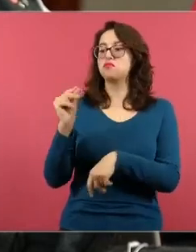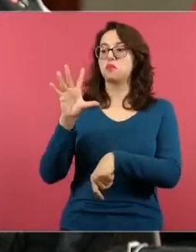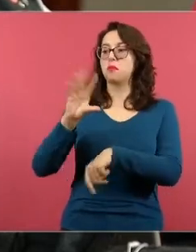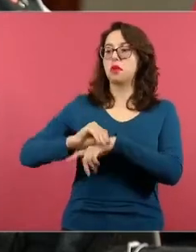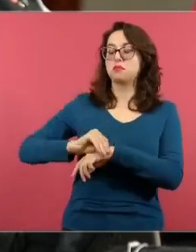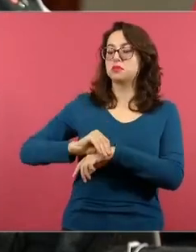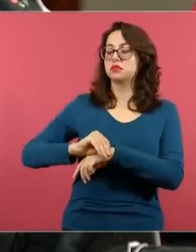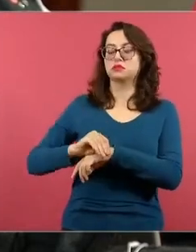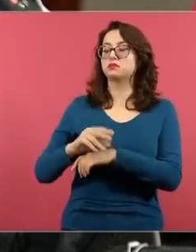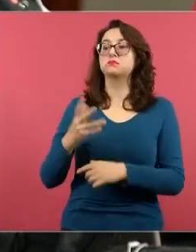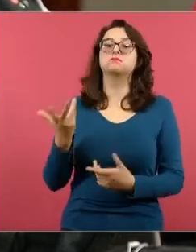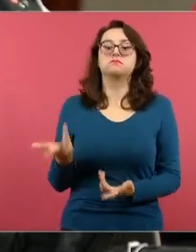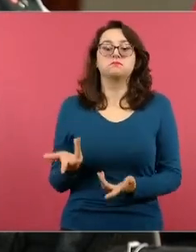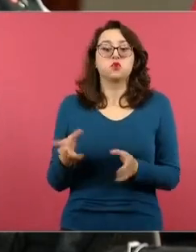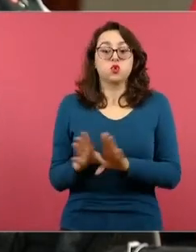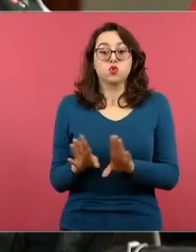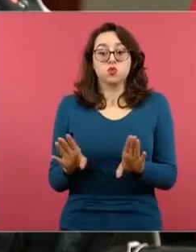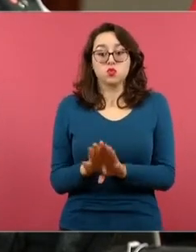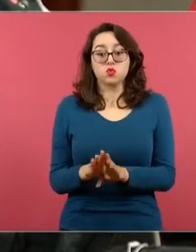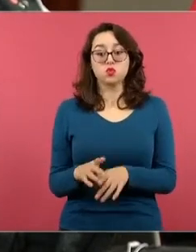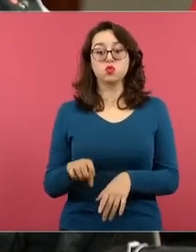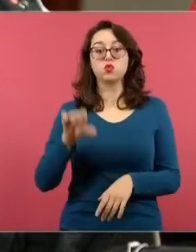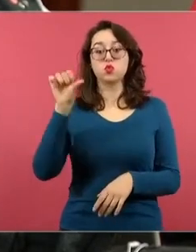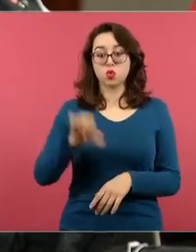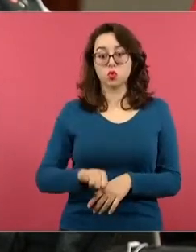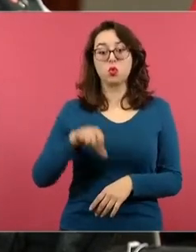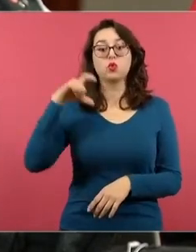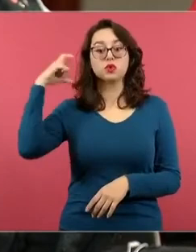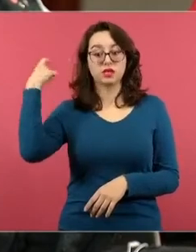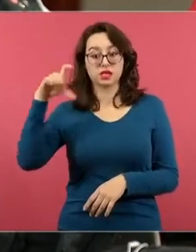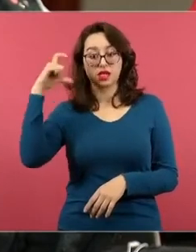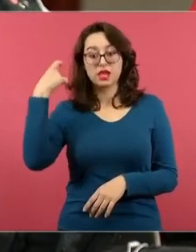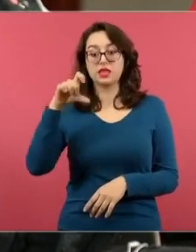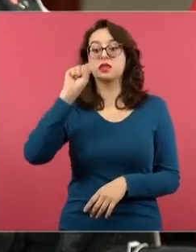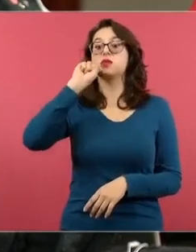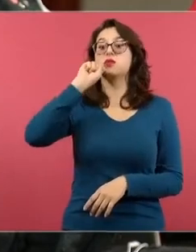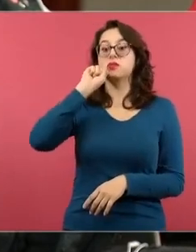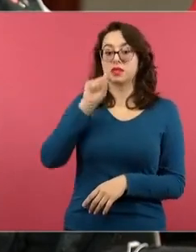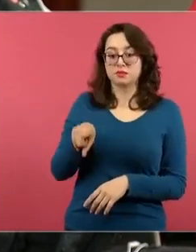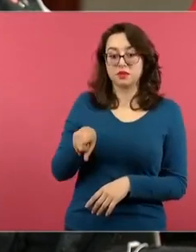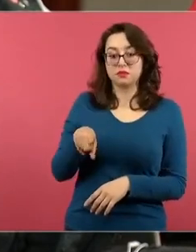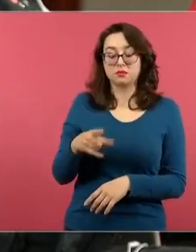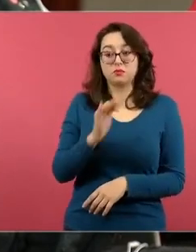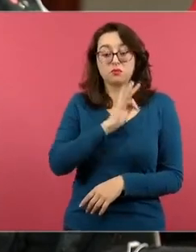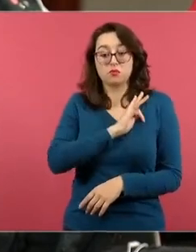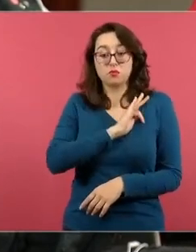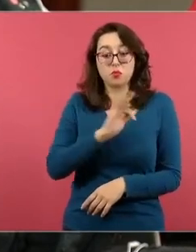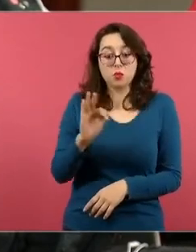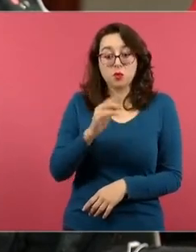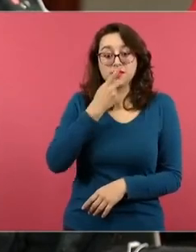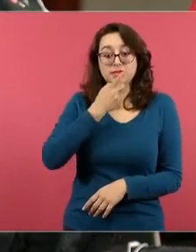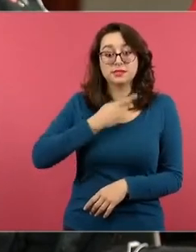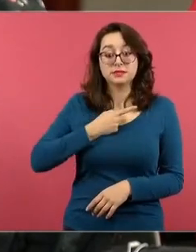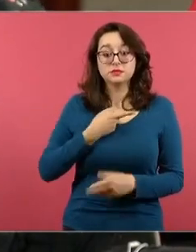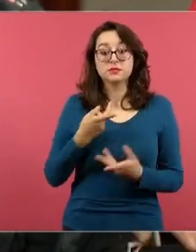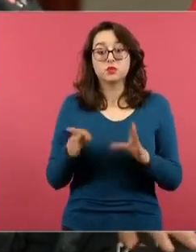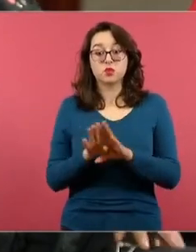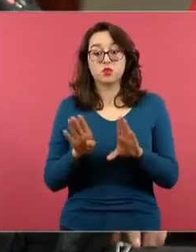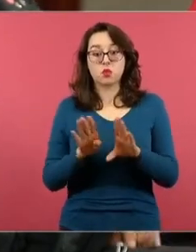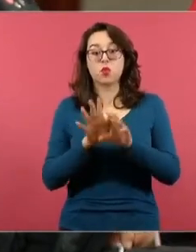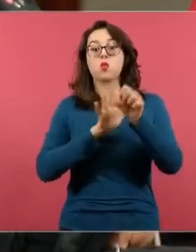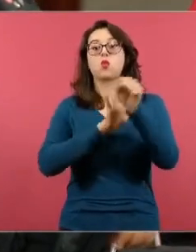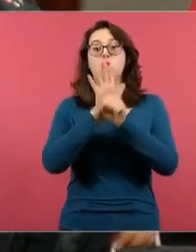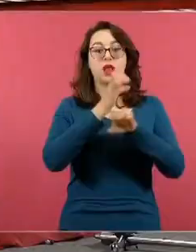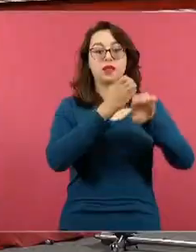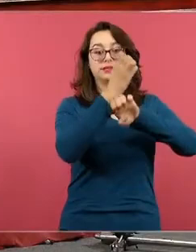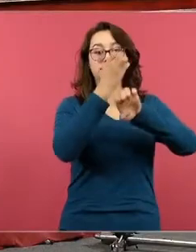jurídico o legal se suma el día de hoy querétaro tenemos entendido y si nos pudiera decir cuáles son las entidades que están